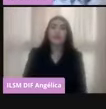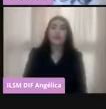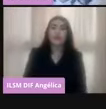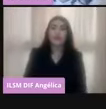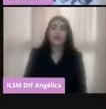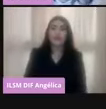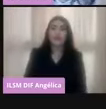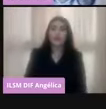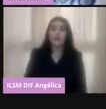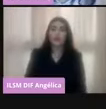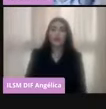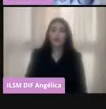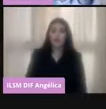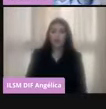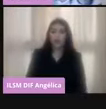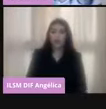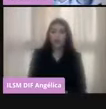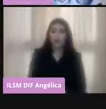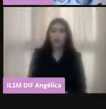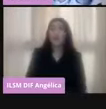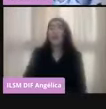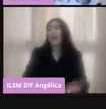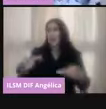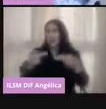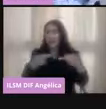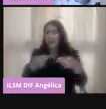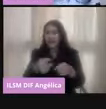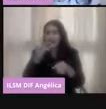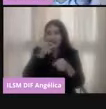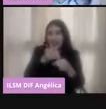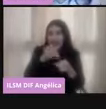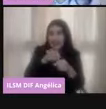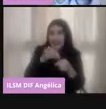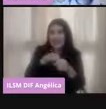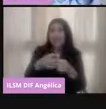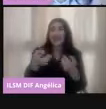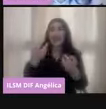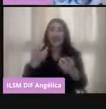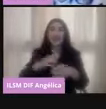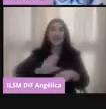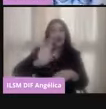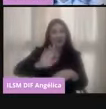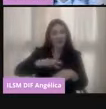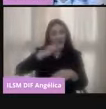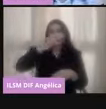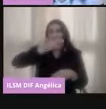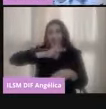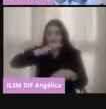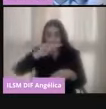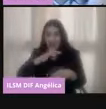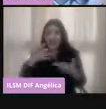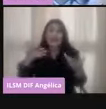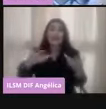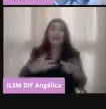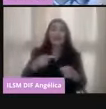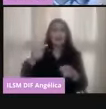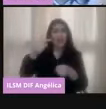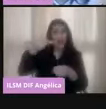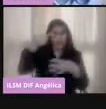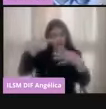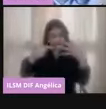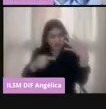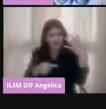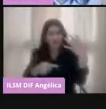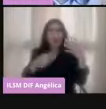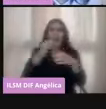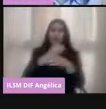La preparación de la elección, como les decía, es la preparación de nuestra gran fiesta. Y aquí se van a generar todos los instrumentos con los cuales